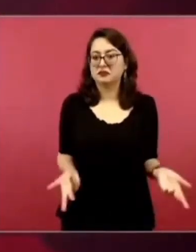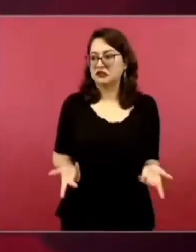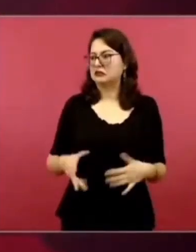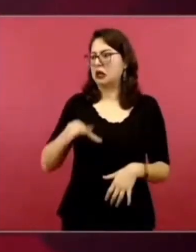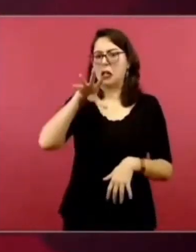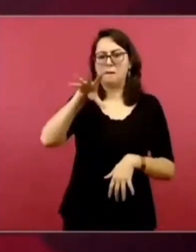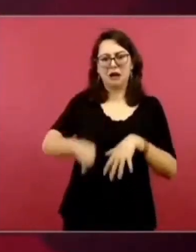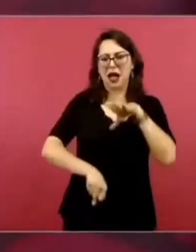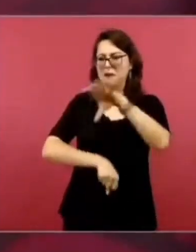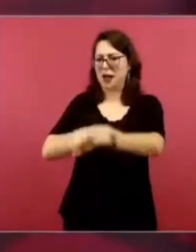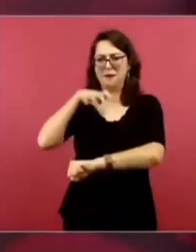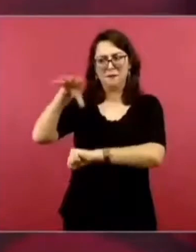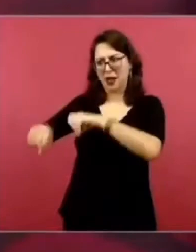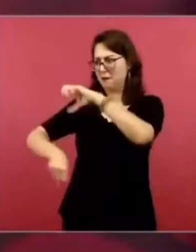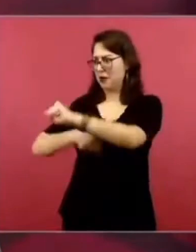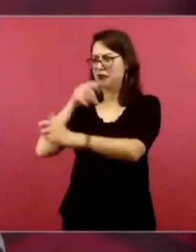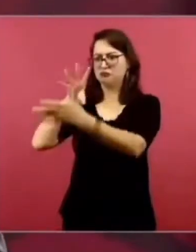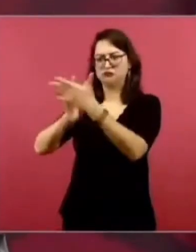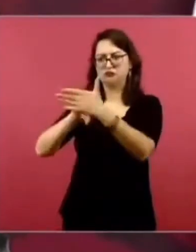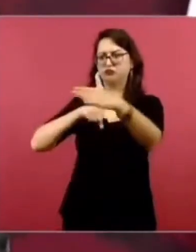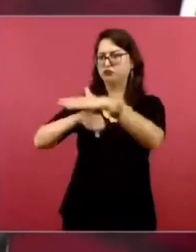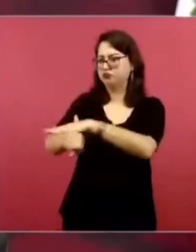de los responsables.